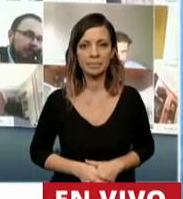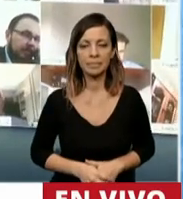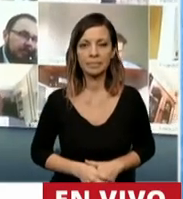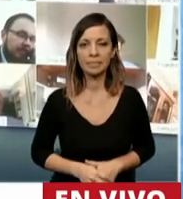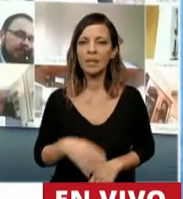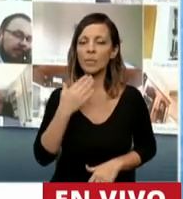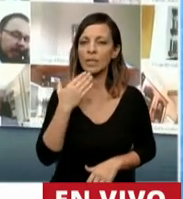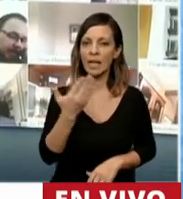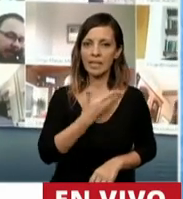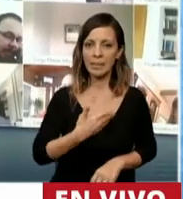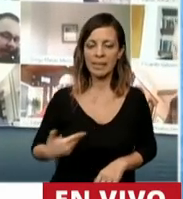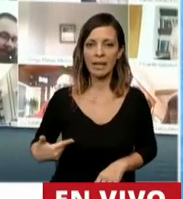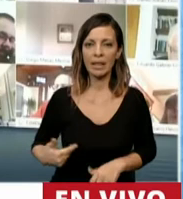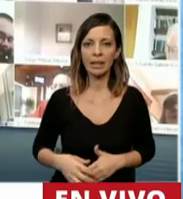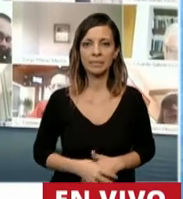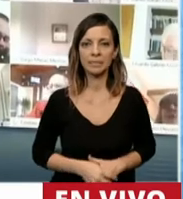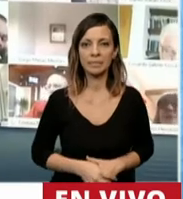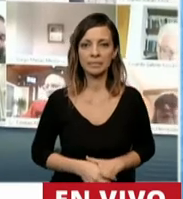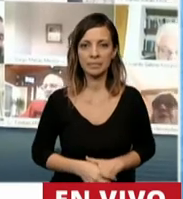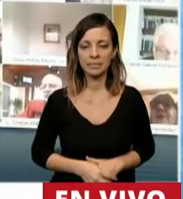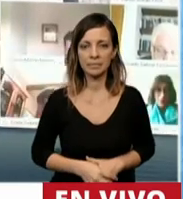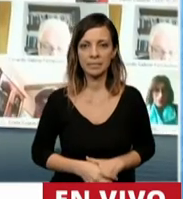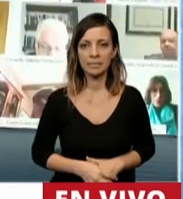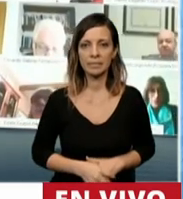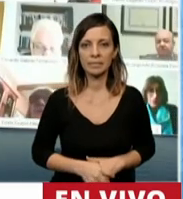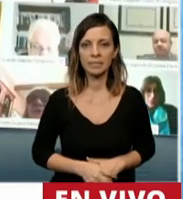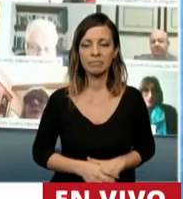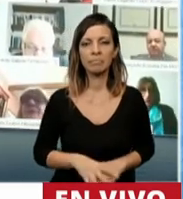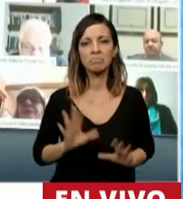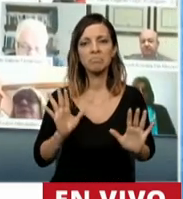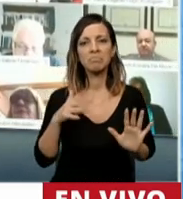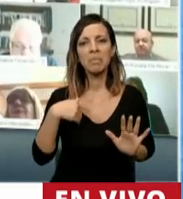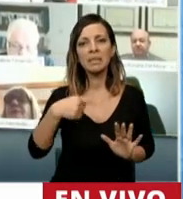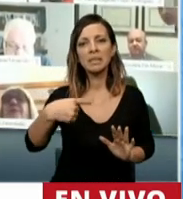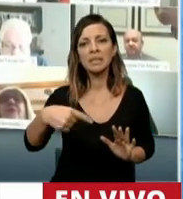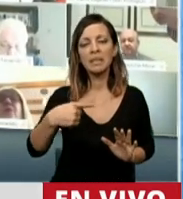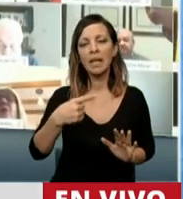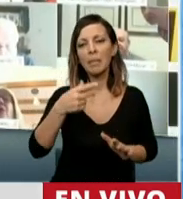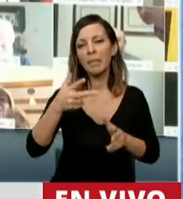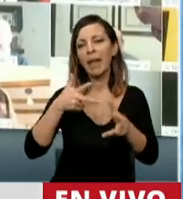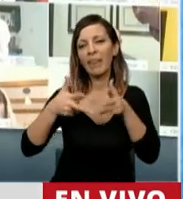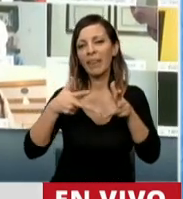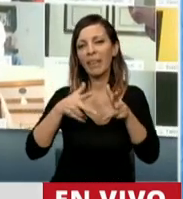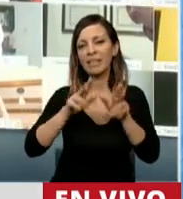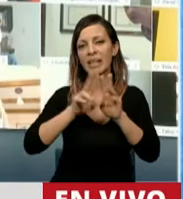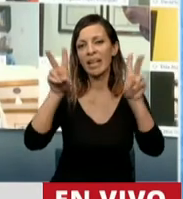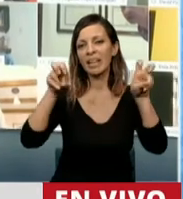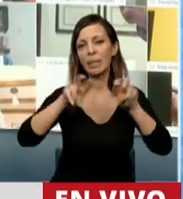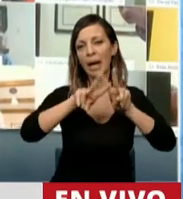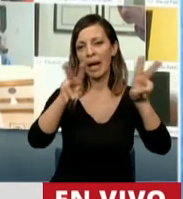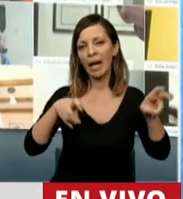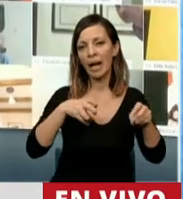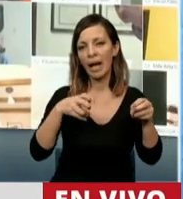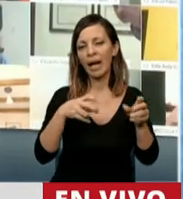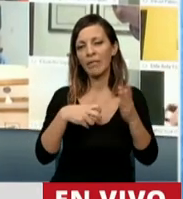Señor Presidente, se suele expresar en el ámbito tributario que esta